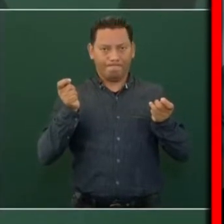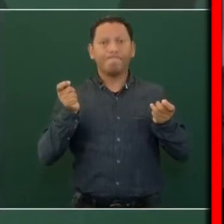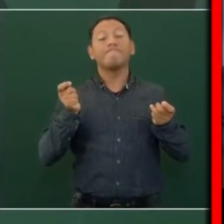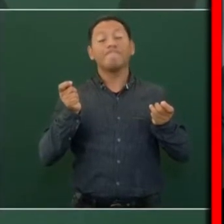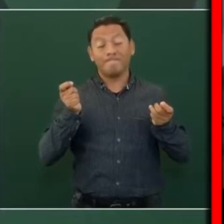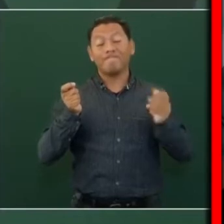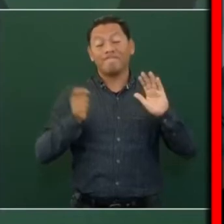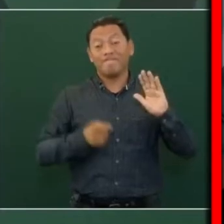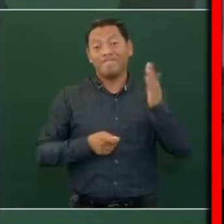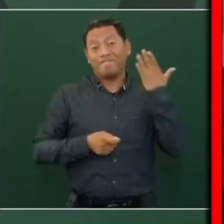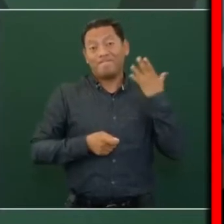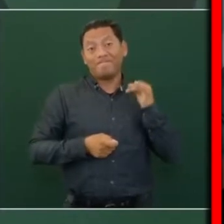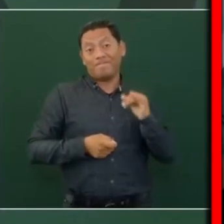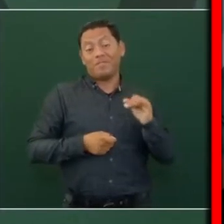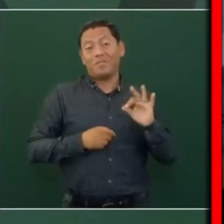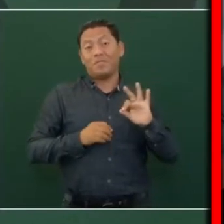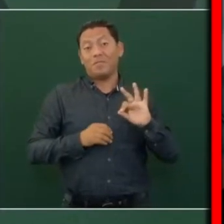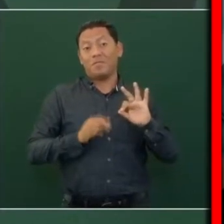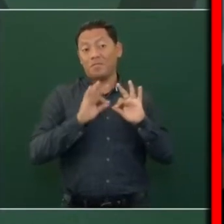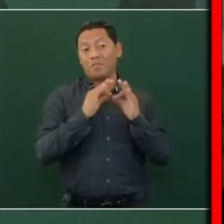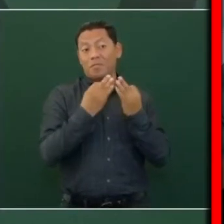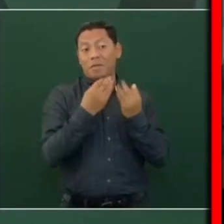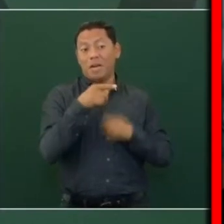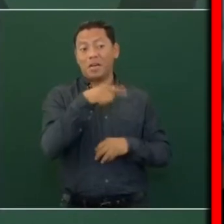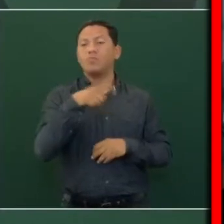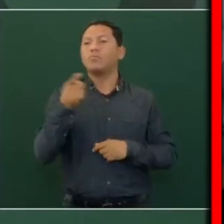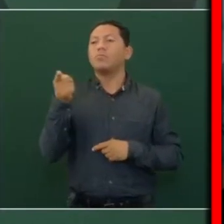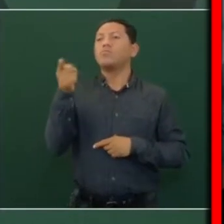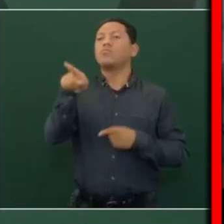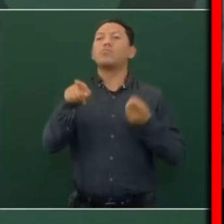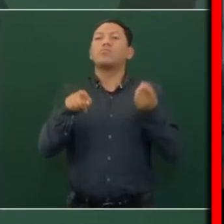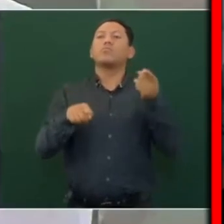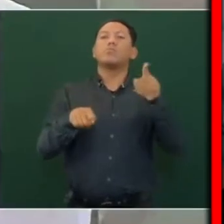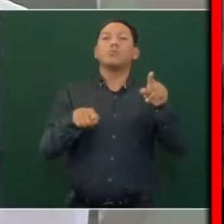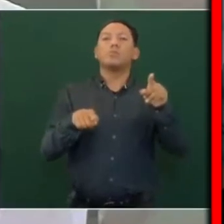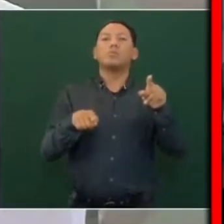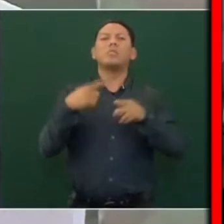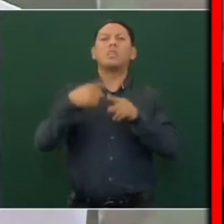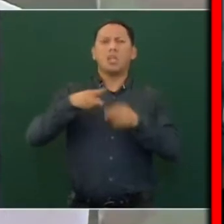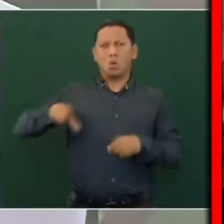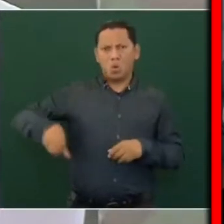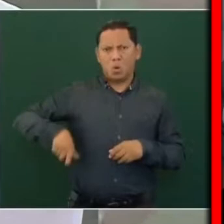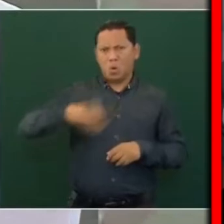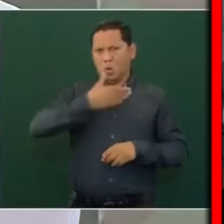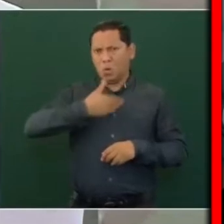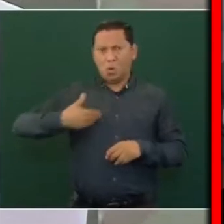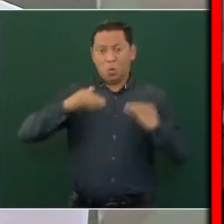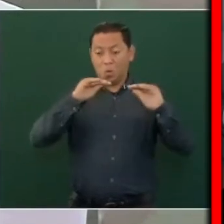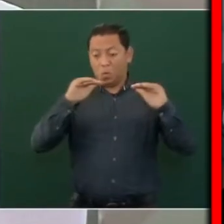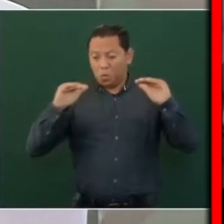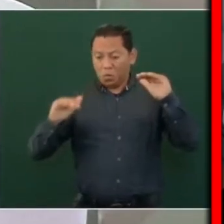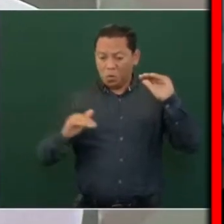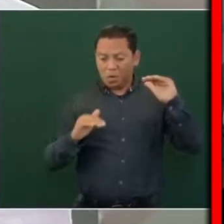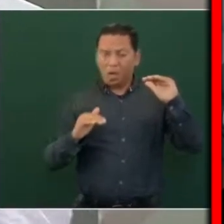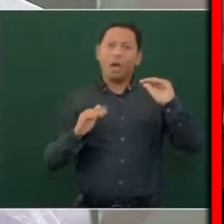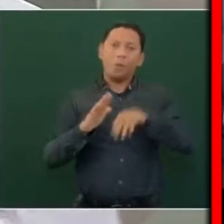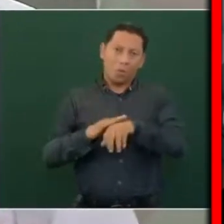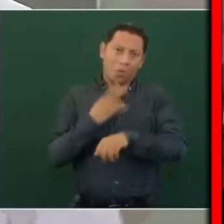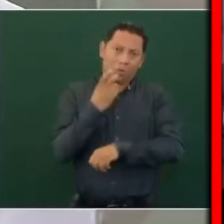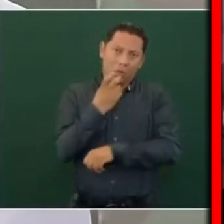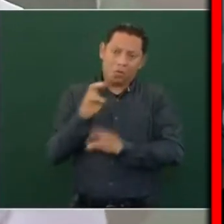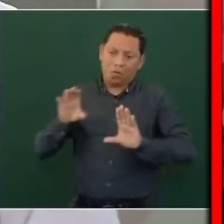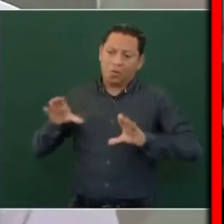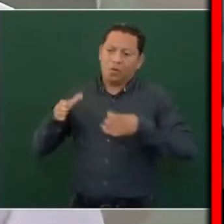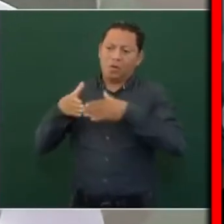Y ellos eran los que mandaban en el Poder Legislativo, pues